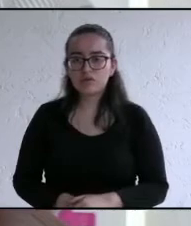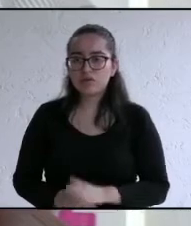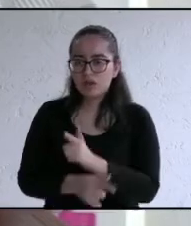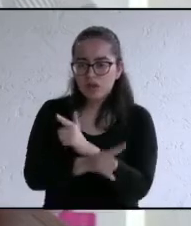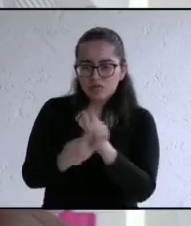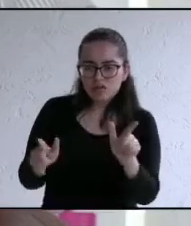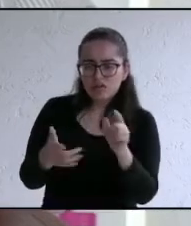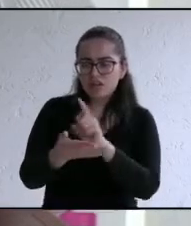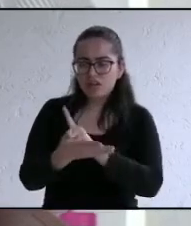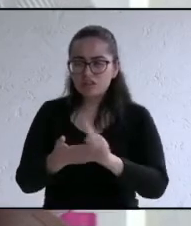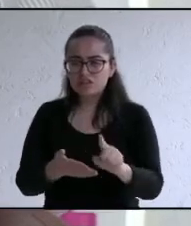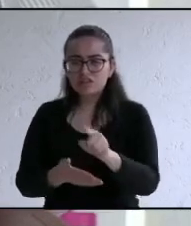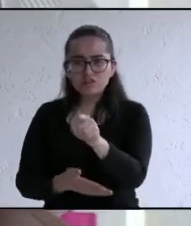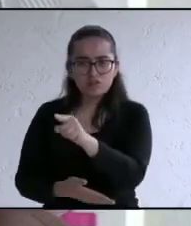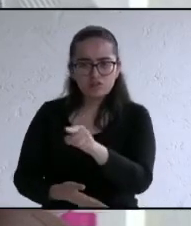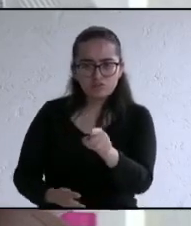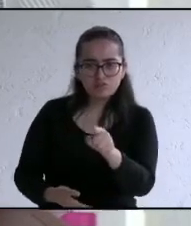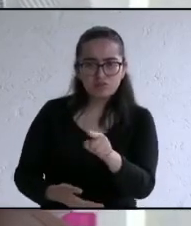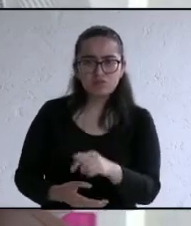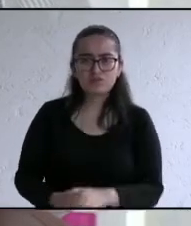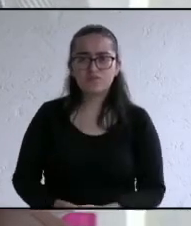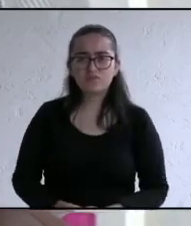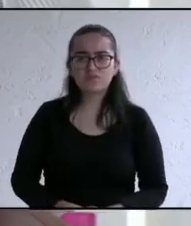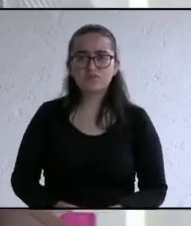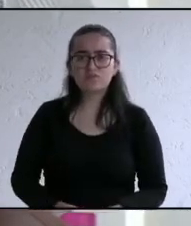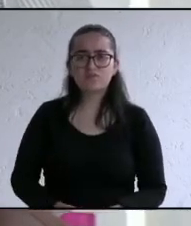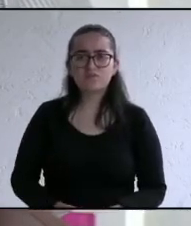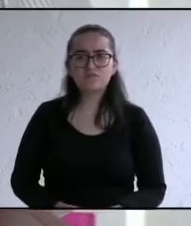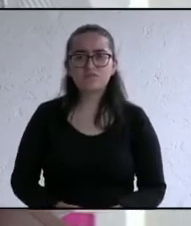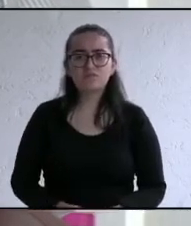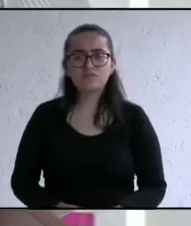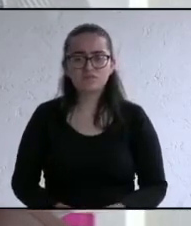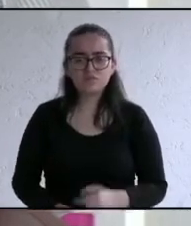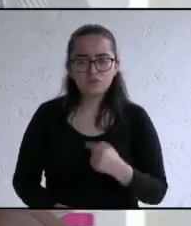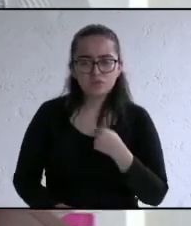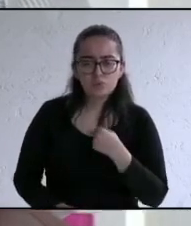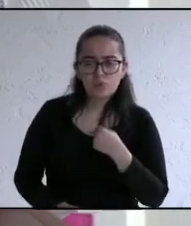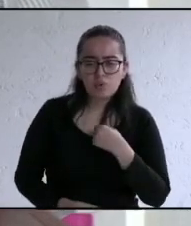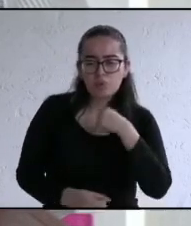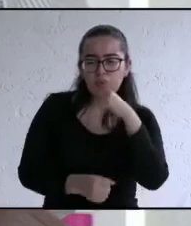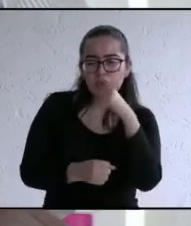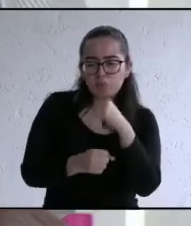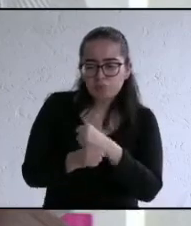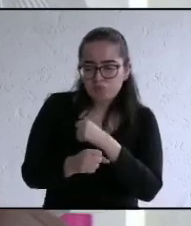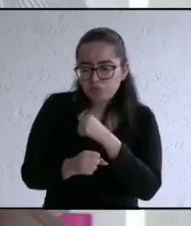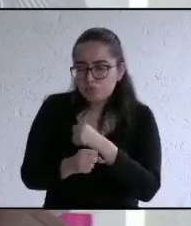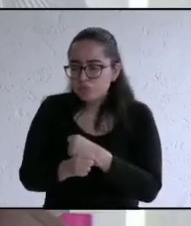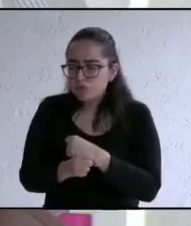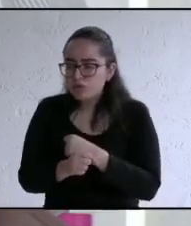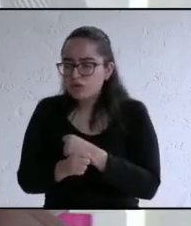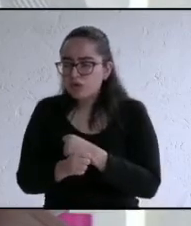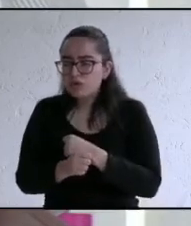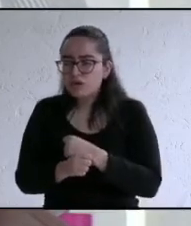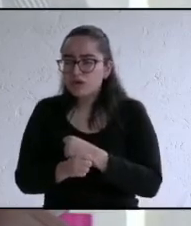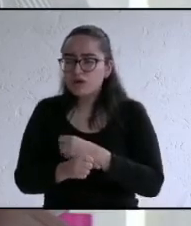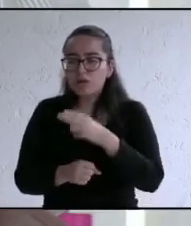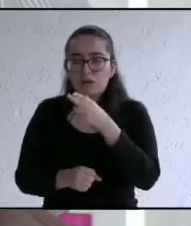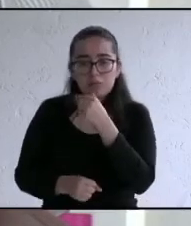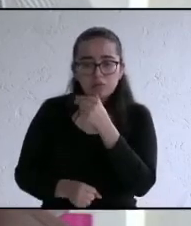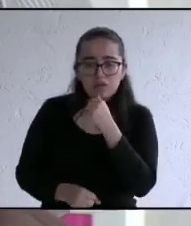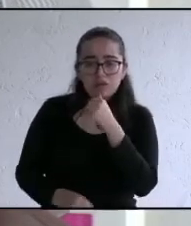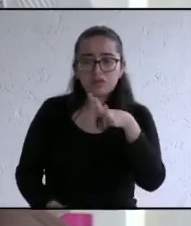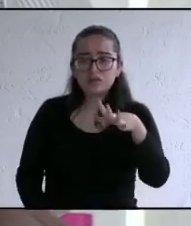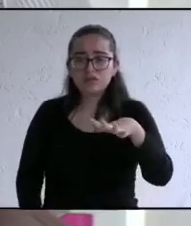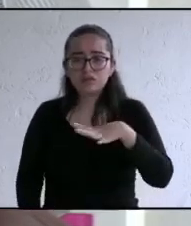derechos de la ciudadanía por lo anterior fortaleceré como gobierno municipal el cuerpo policíaco